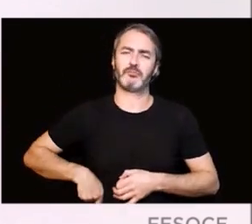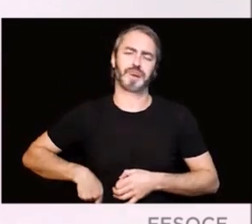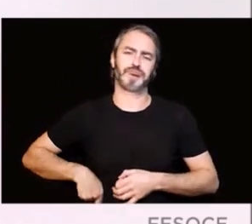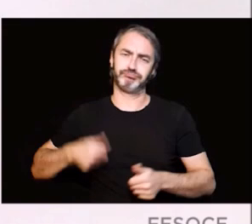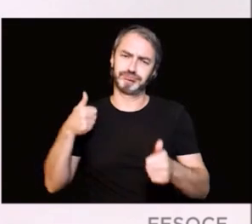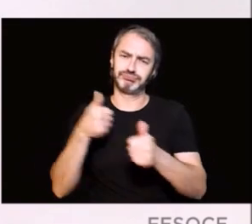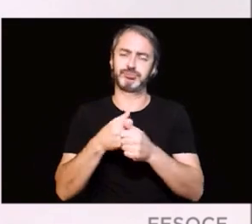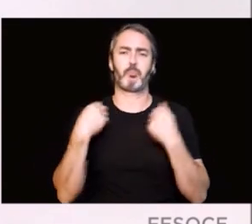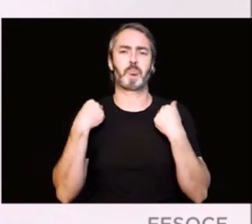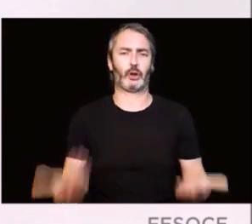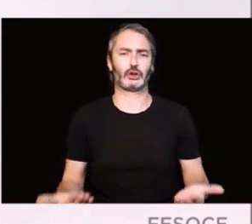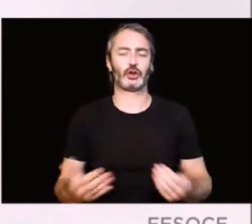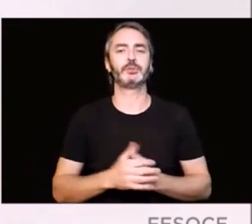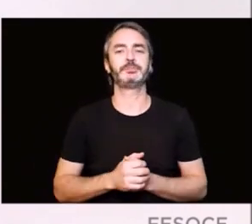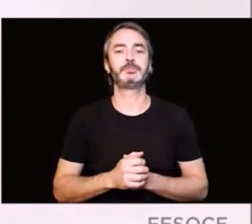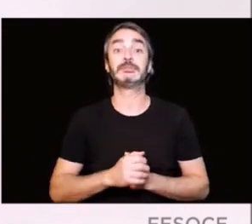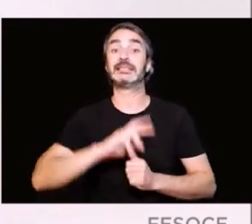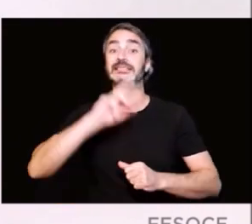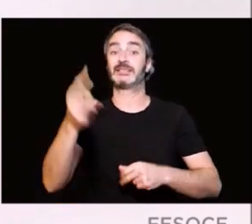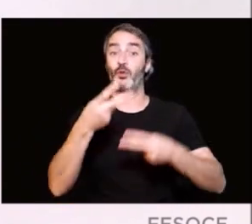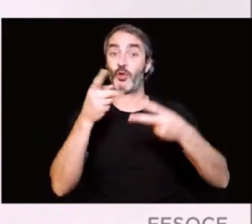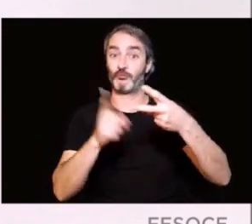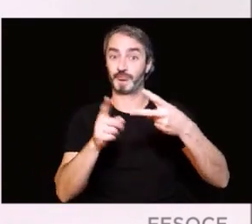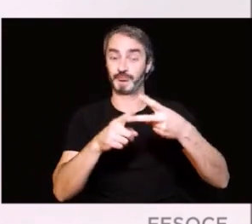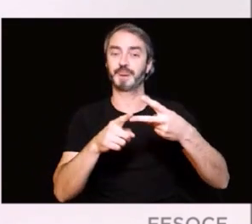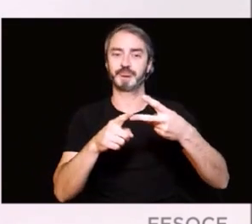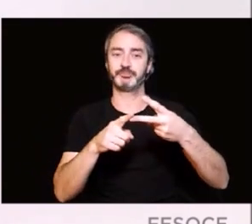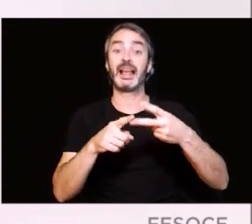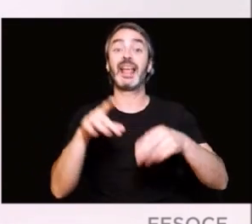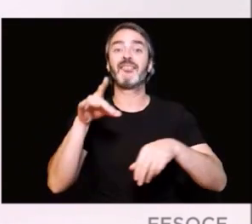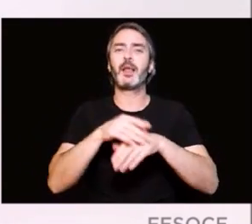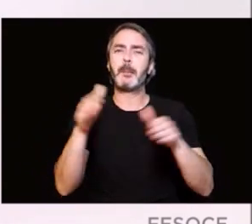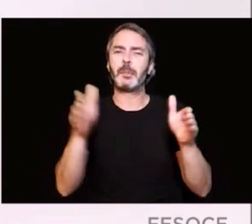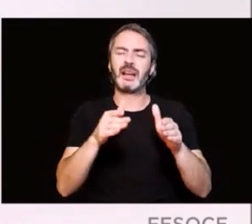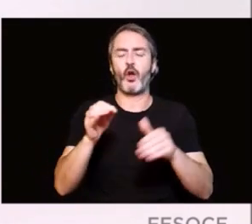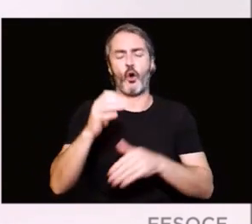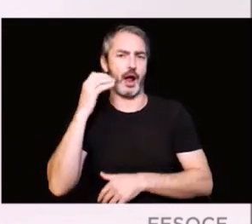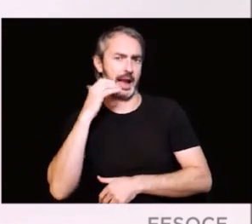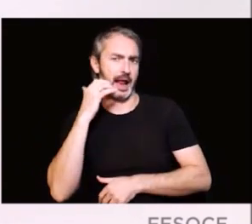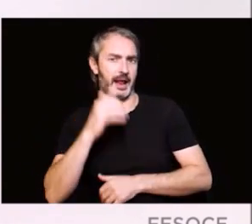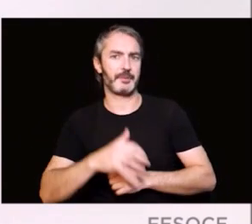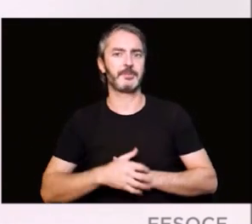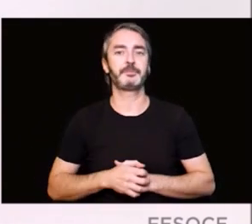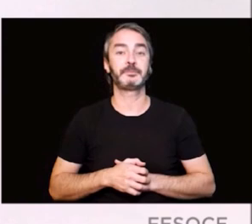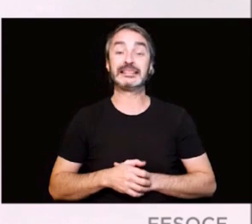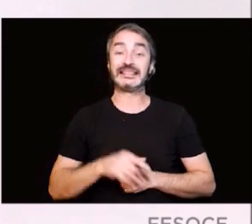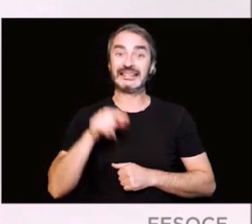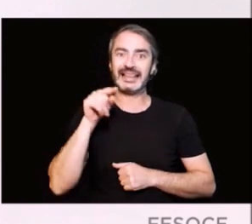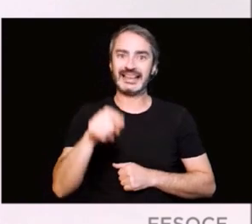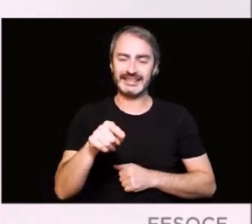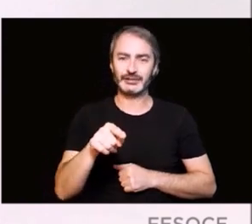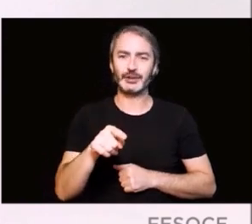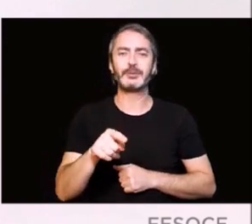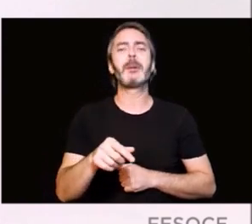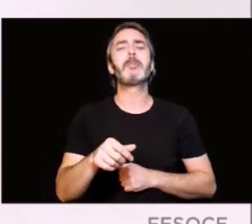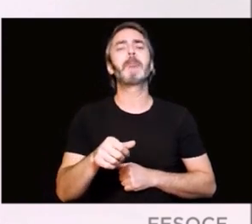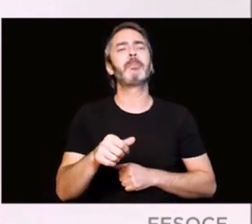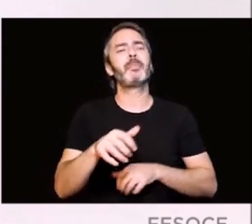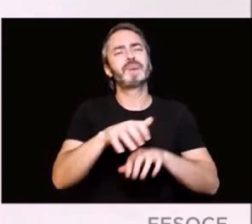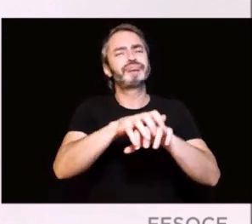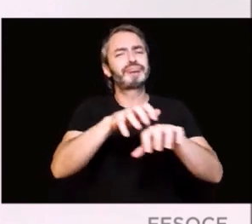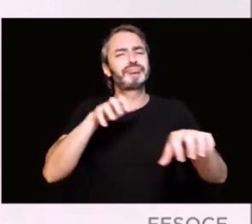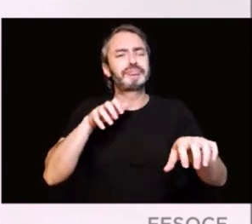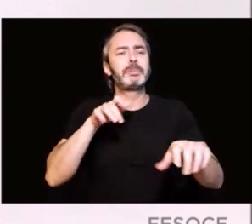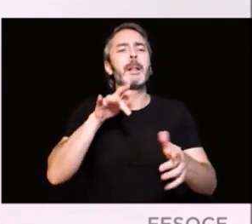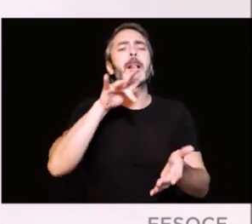posible. Y en segundo lugar, ¿qué decía? Enfermedades minoritarias o raras. Estas son las que tienen una muy baja